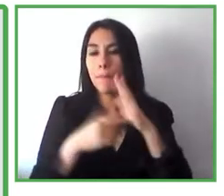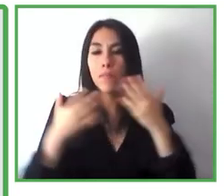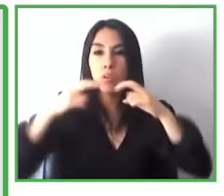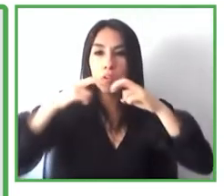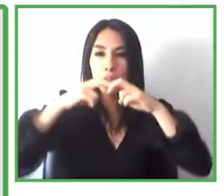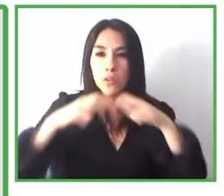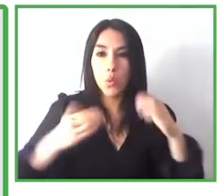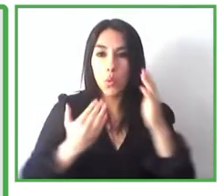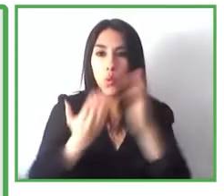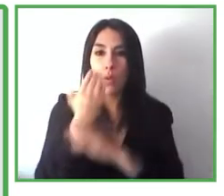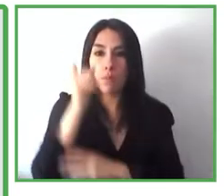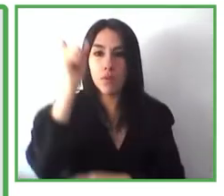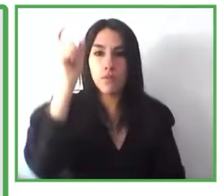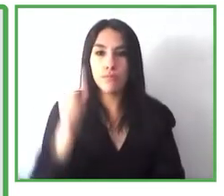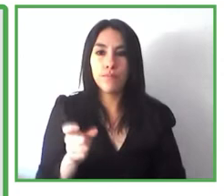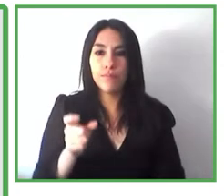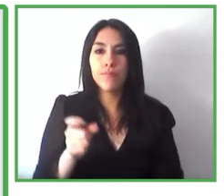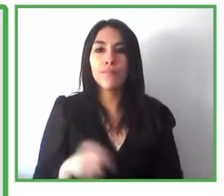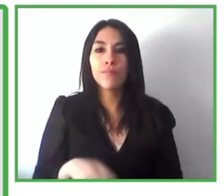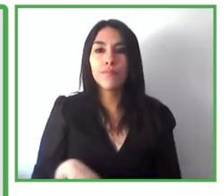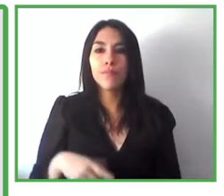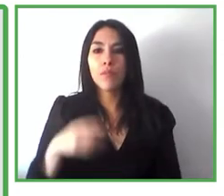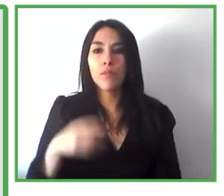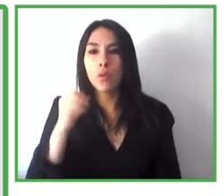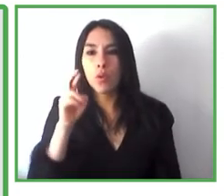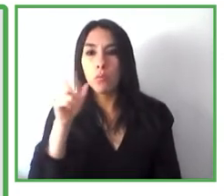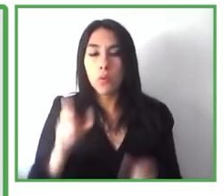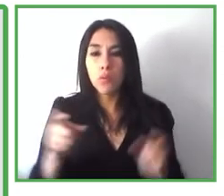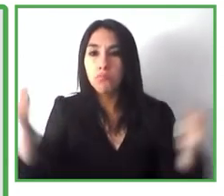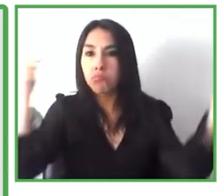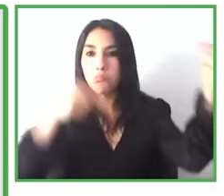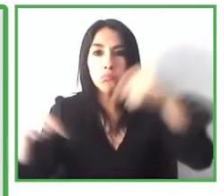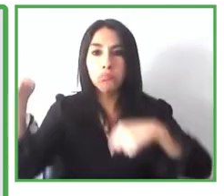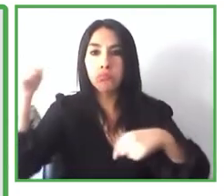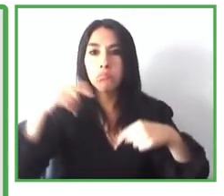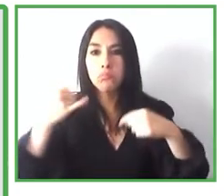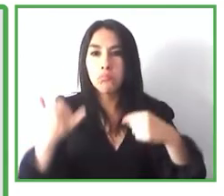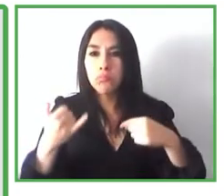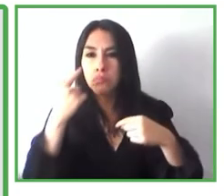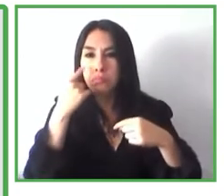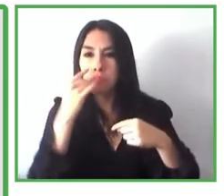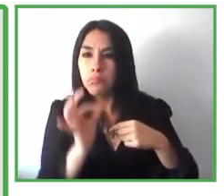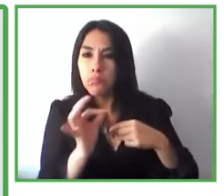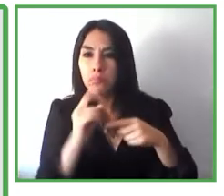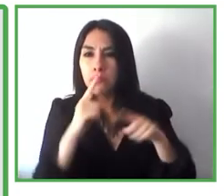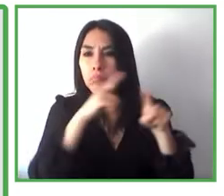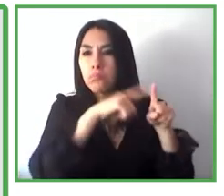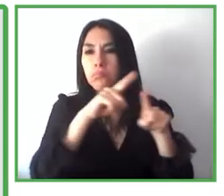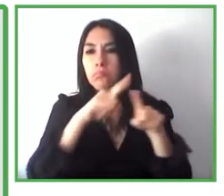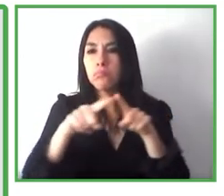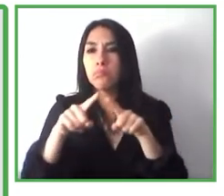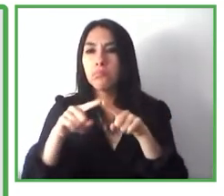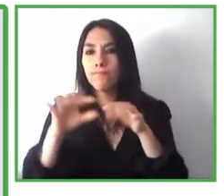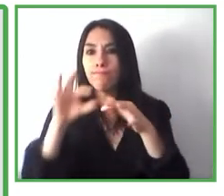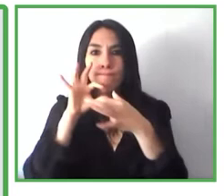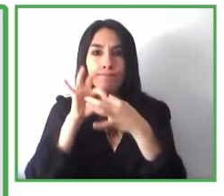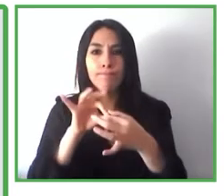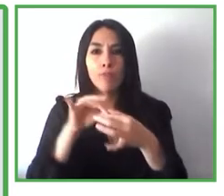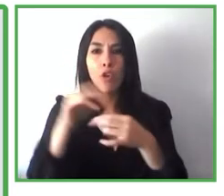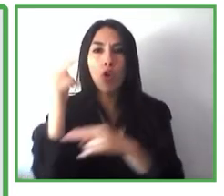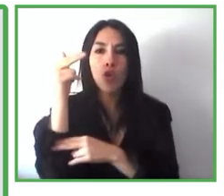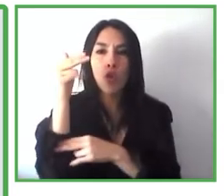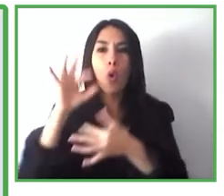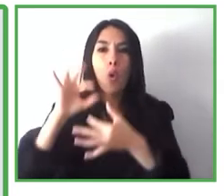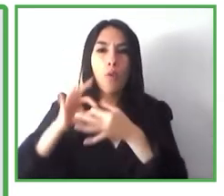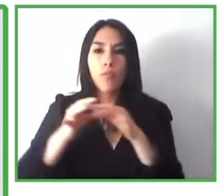presentes y emergentes más vinculados a cada cadena hotelera participante en este proceso hemos visto innovaciones en el sector que conectan con las